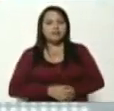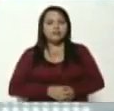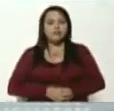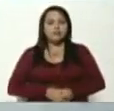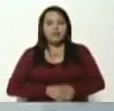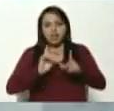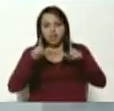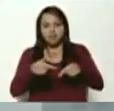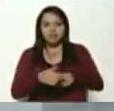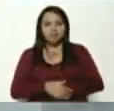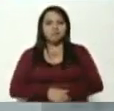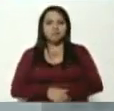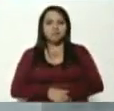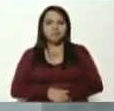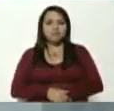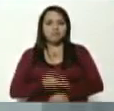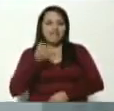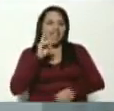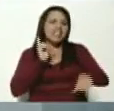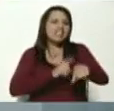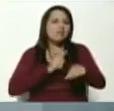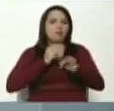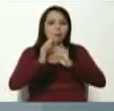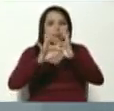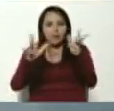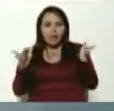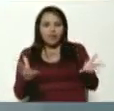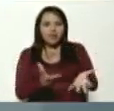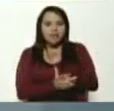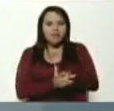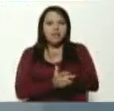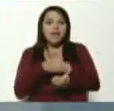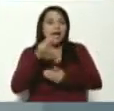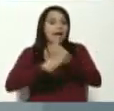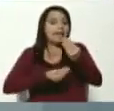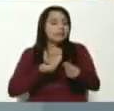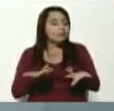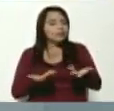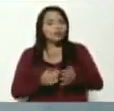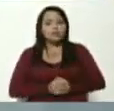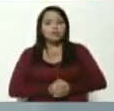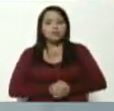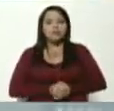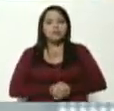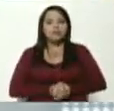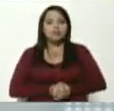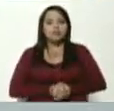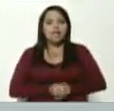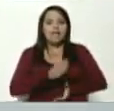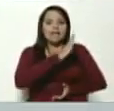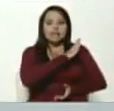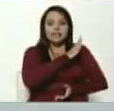estamos en un tiempo de pandemia, lamentándolo mucho, y hemos tenido